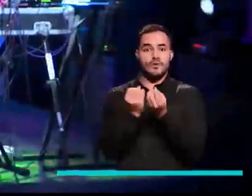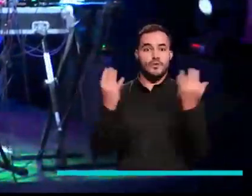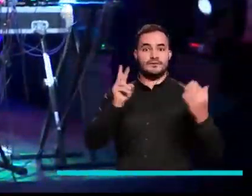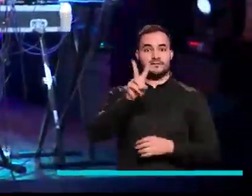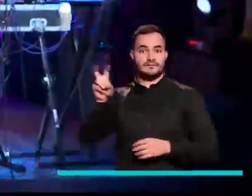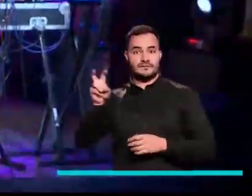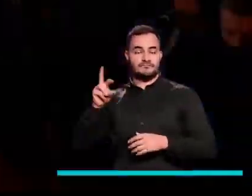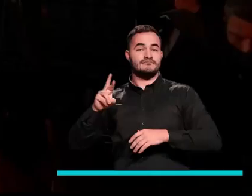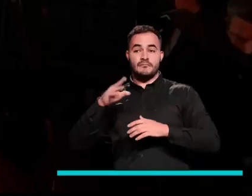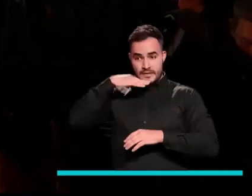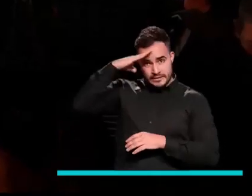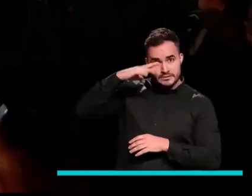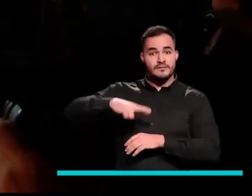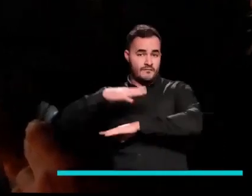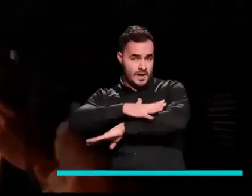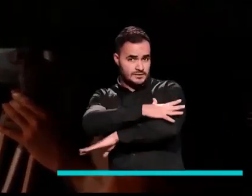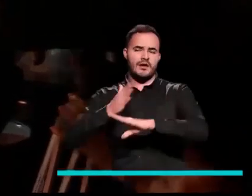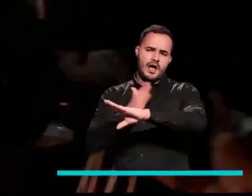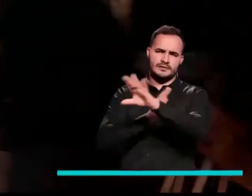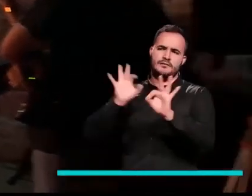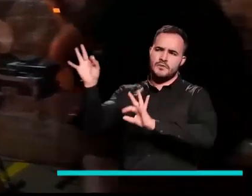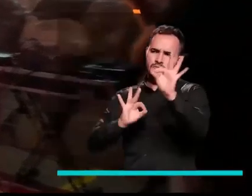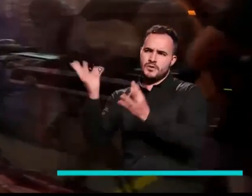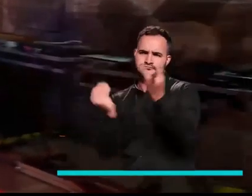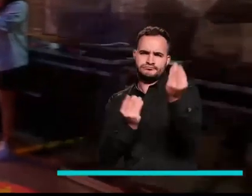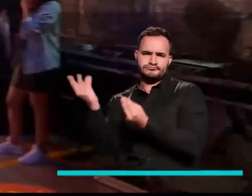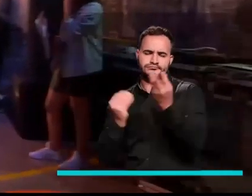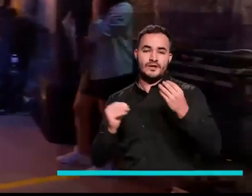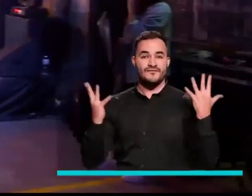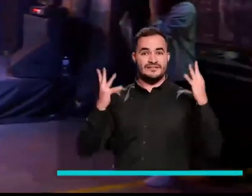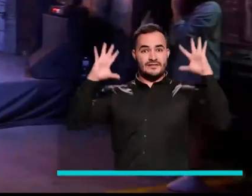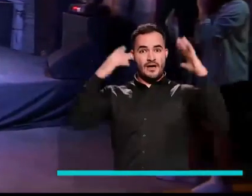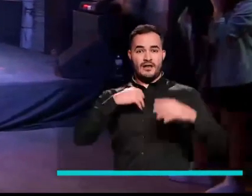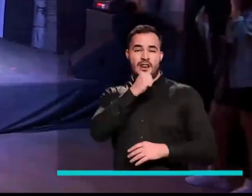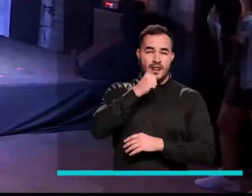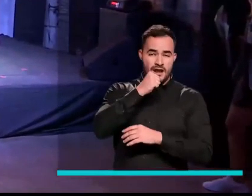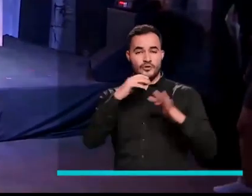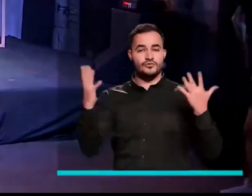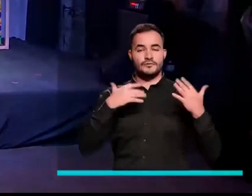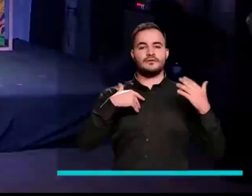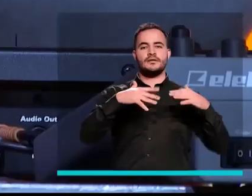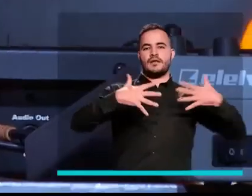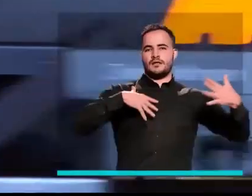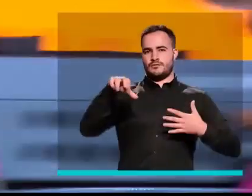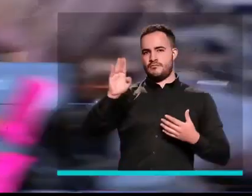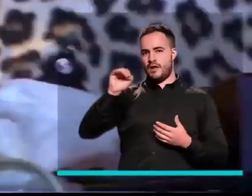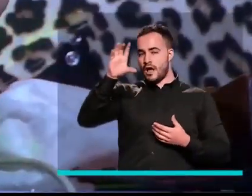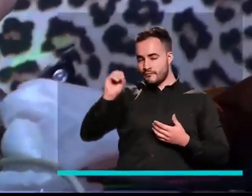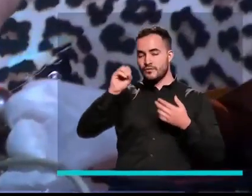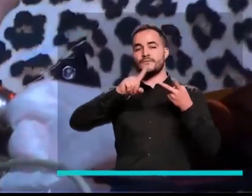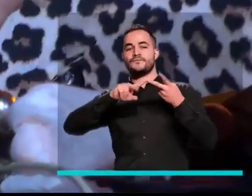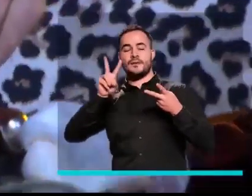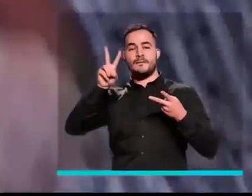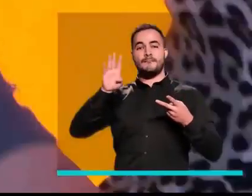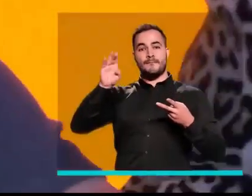bandas de Medellín y el Valle de Aburrá y que fueron seleccionados previamente. El festival tendrá como escenario los teatros Pablo Tobón